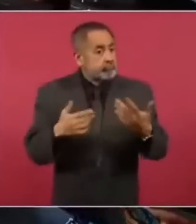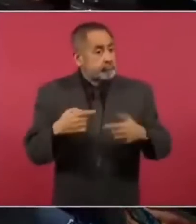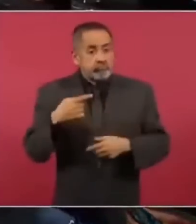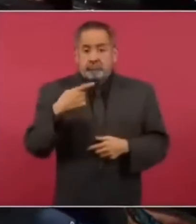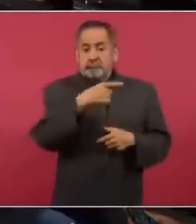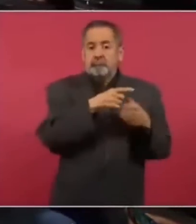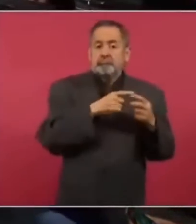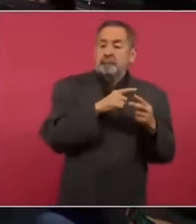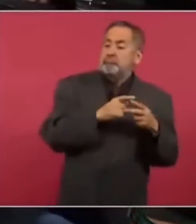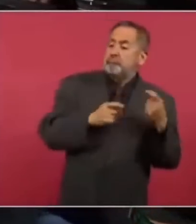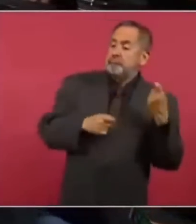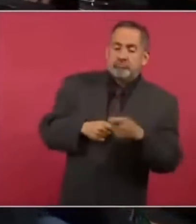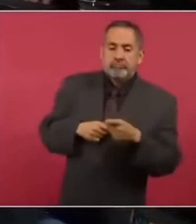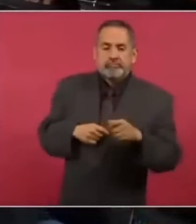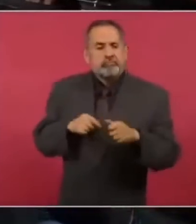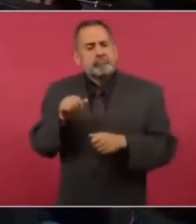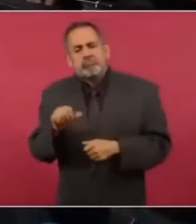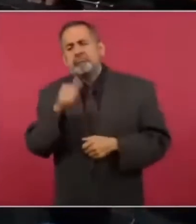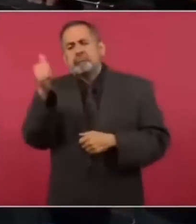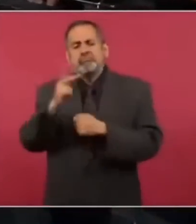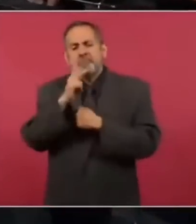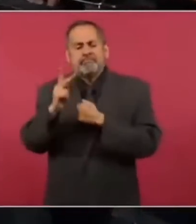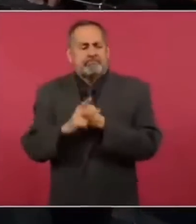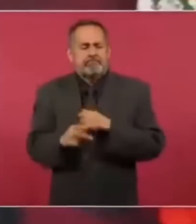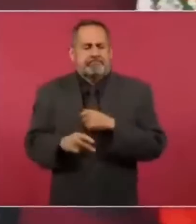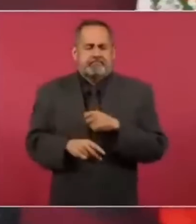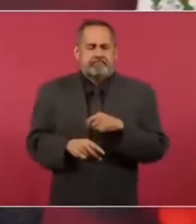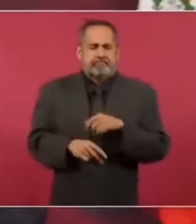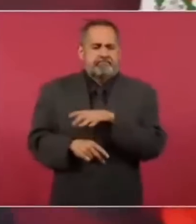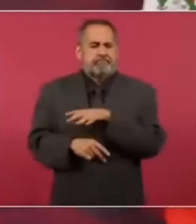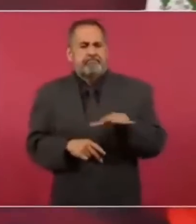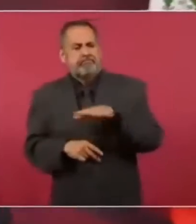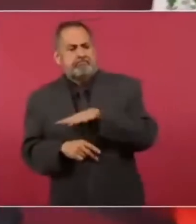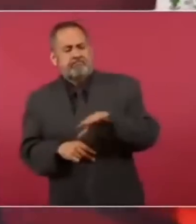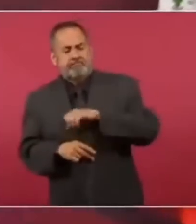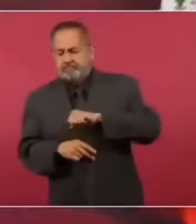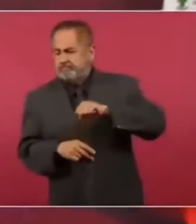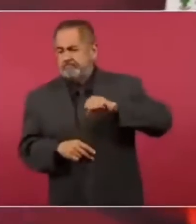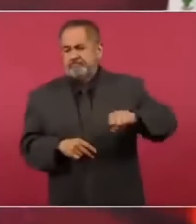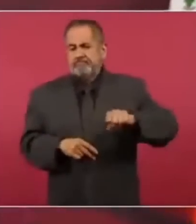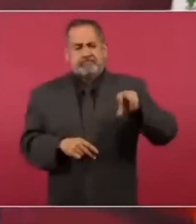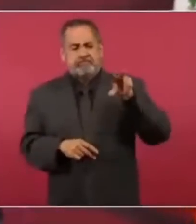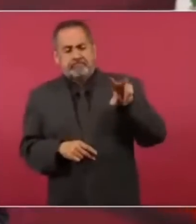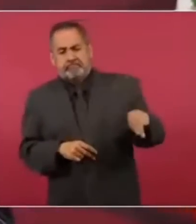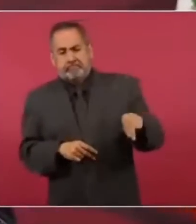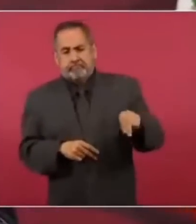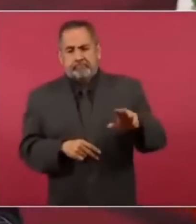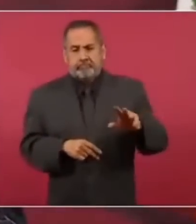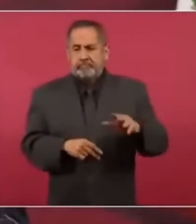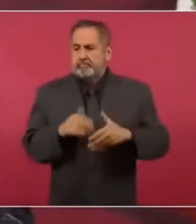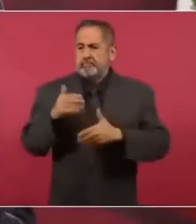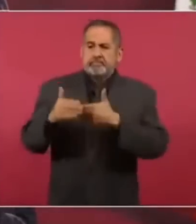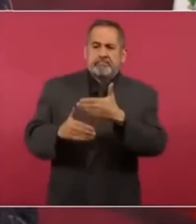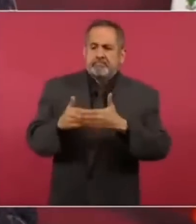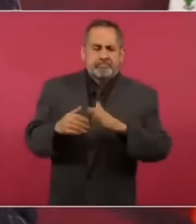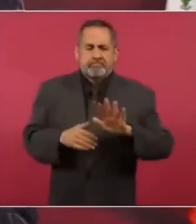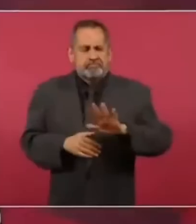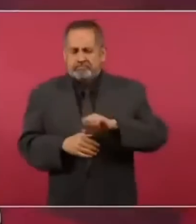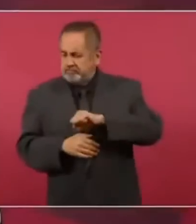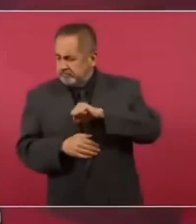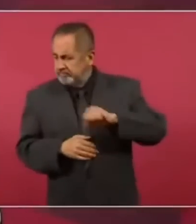reformas, en otros países hubo resistencias y no avanzaron mucho.